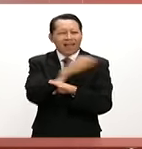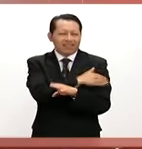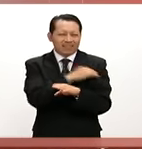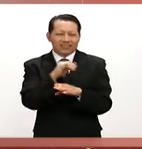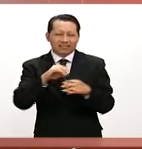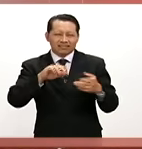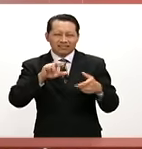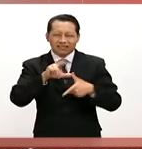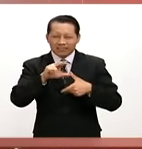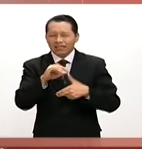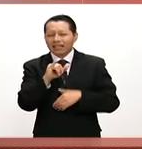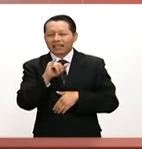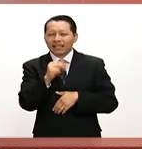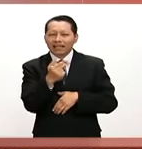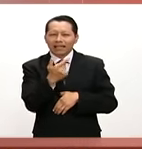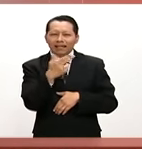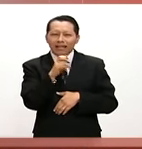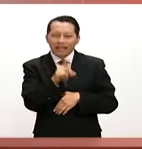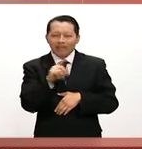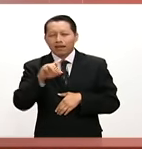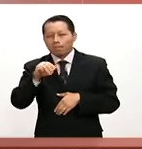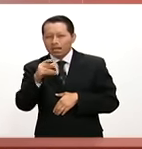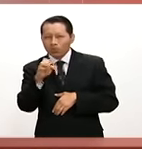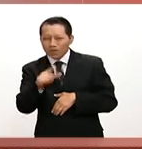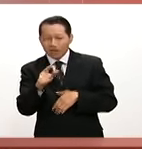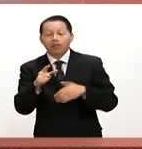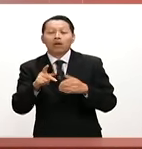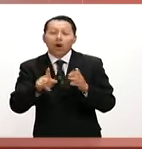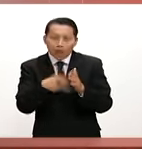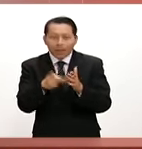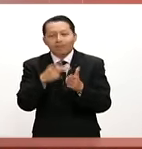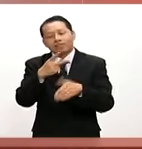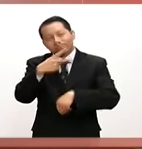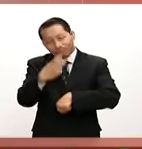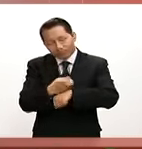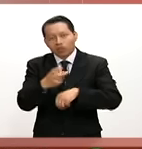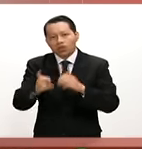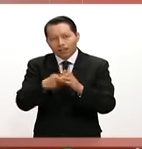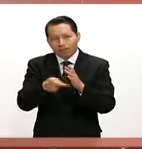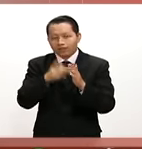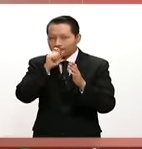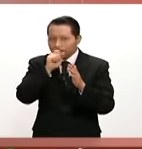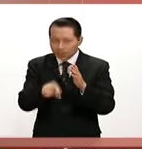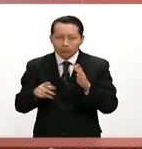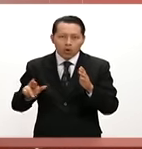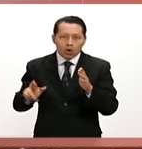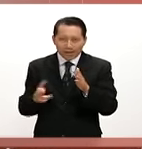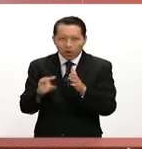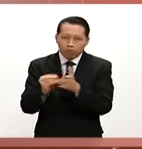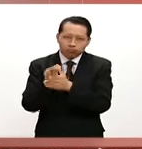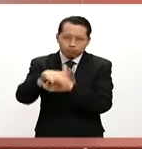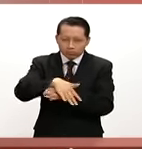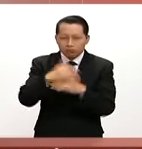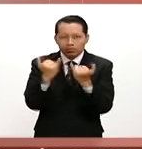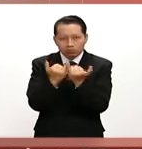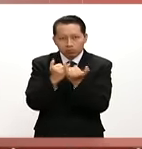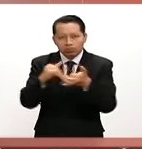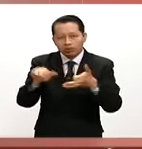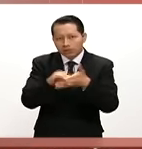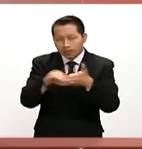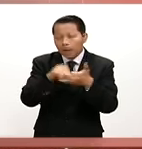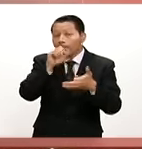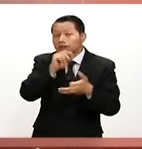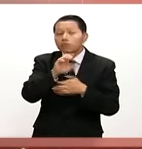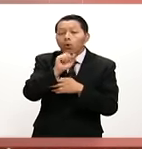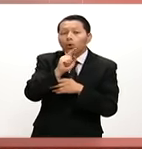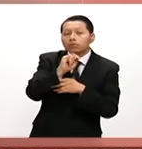volvieron inundar, principalmente esas que se encuentran al margen del río de la Sabana, así como en la posta grande del Estado, que